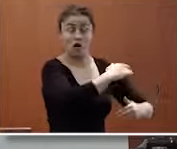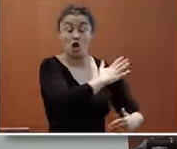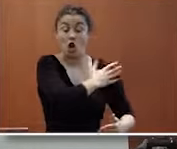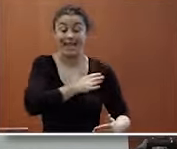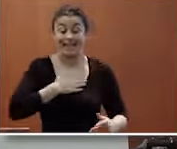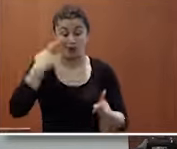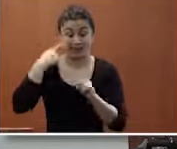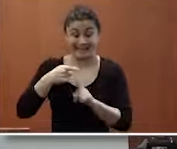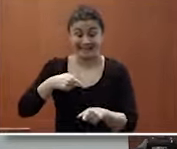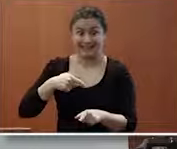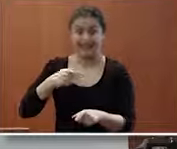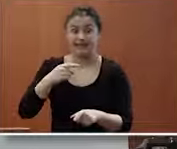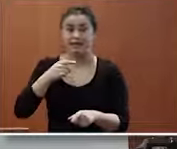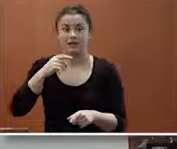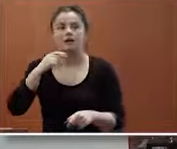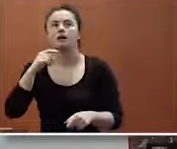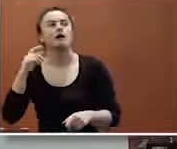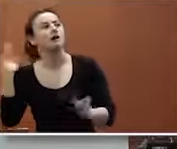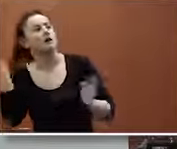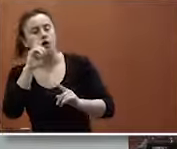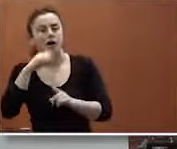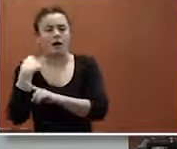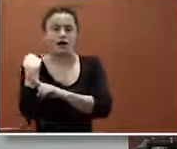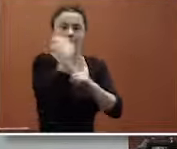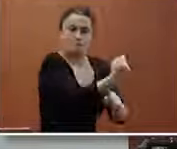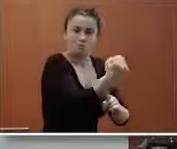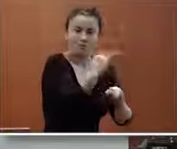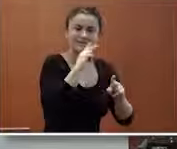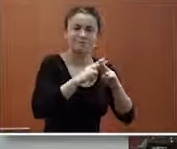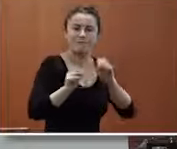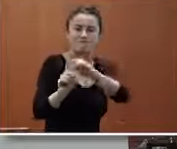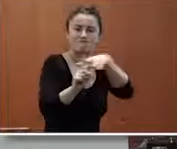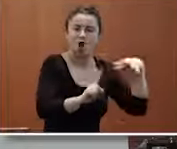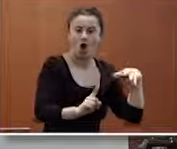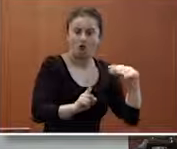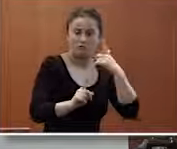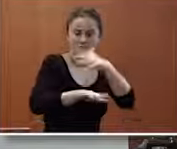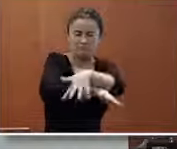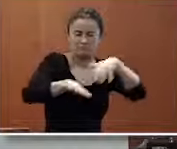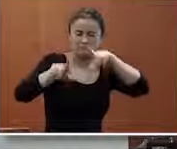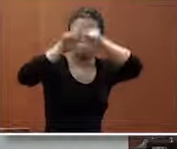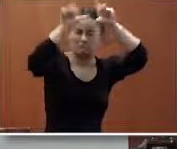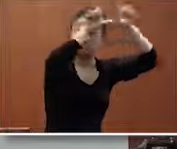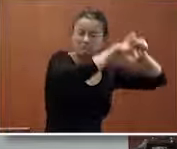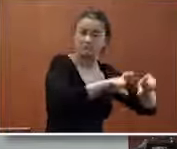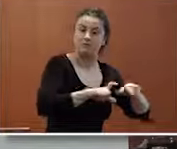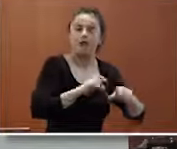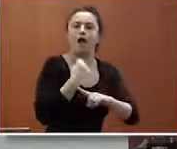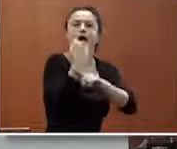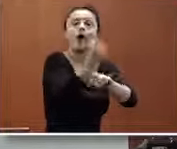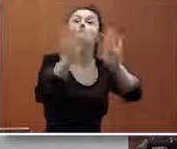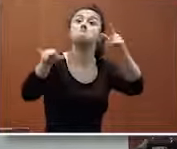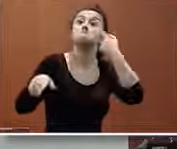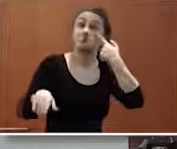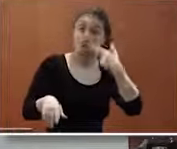lado no sientan que no hay nadie sino que hay mucha gente y por lo tanto hay un foro mayoritariamente de empresas de muchas grandes empresas que están ahí y que dicen